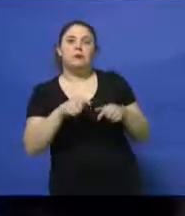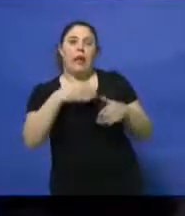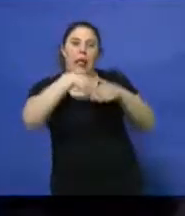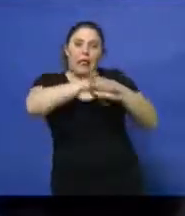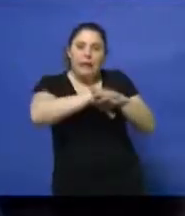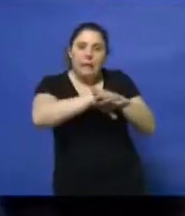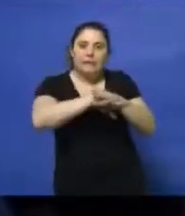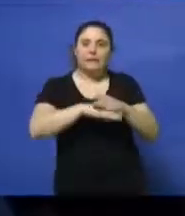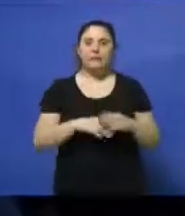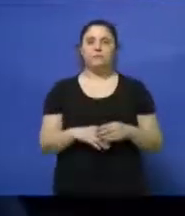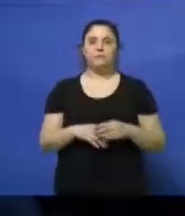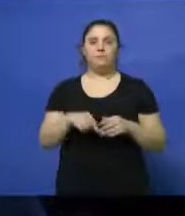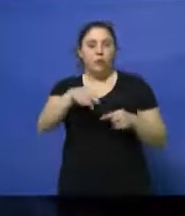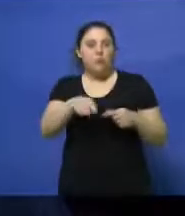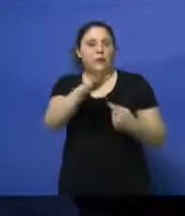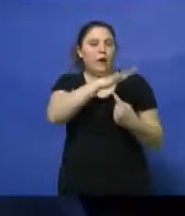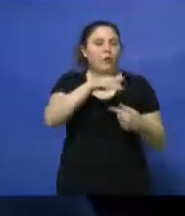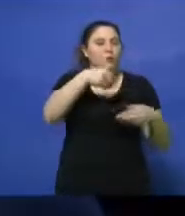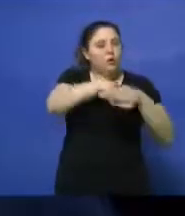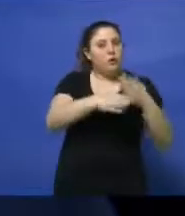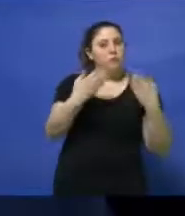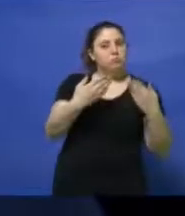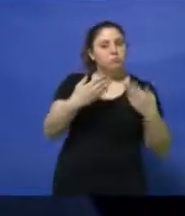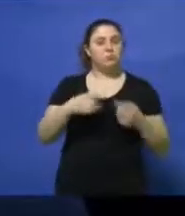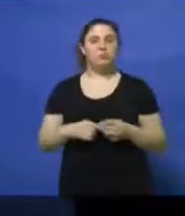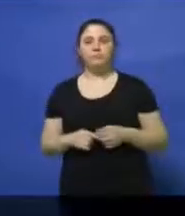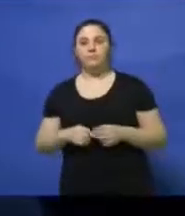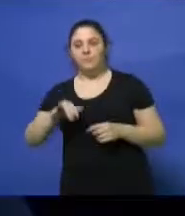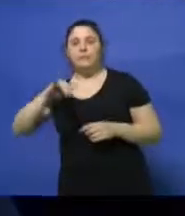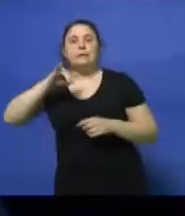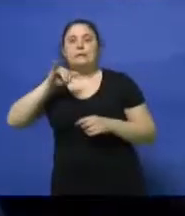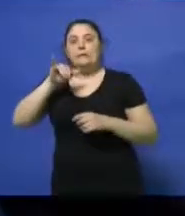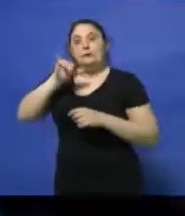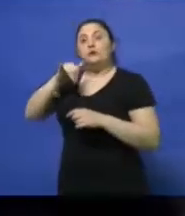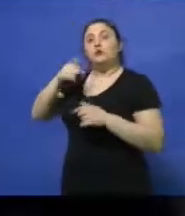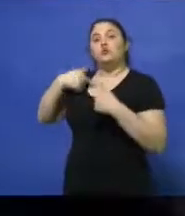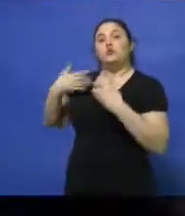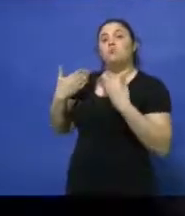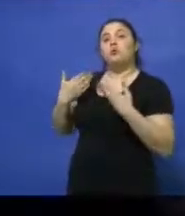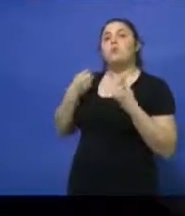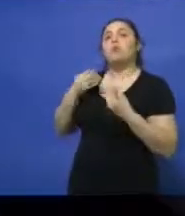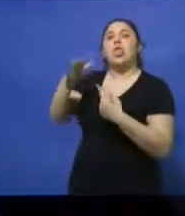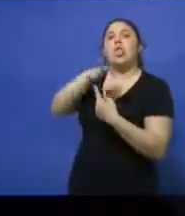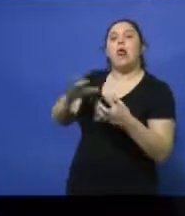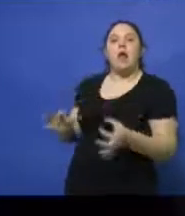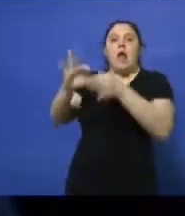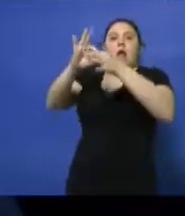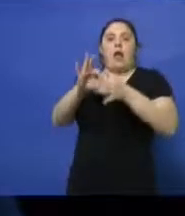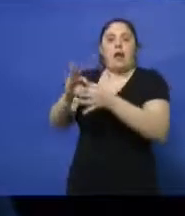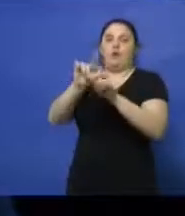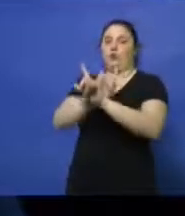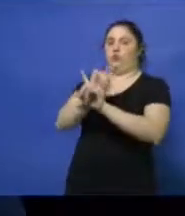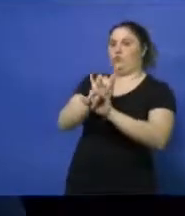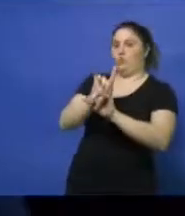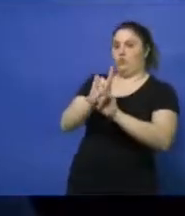digamos, le da la posibilidad el contexto actual? Sí, porque no dependo del contexto actual. Entonces dependo